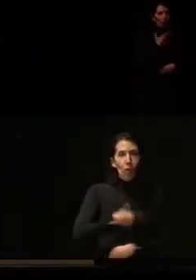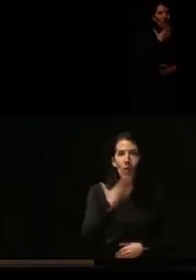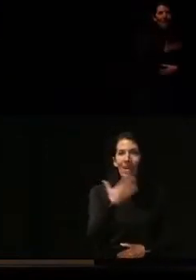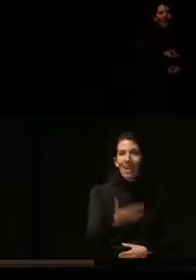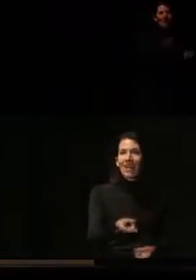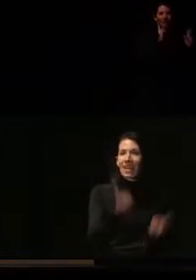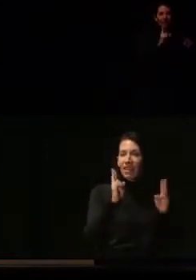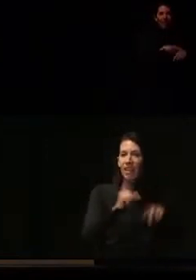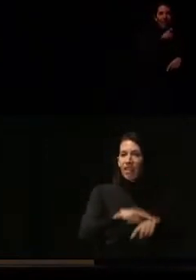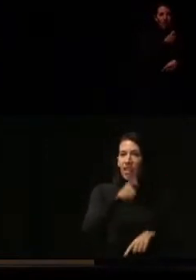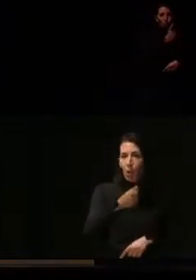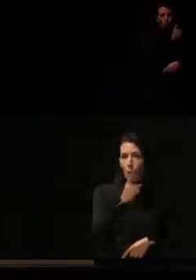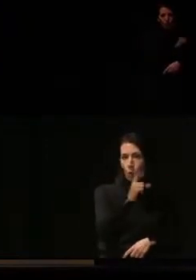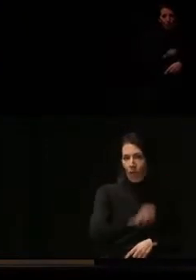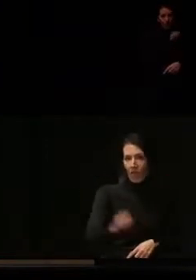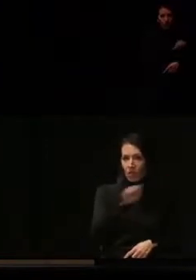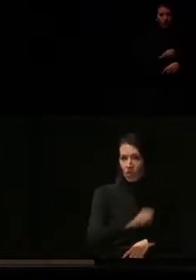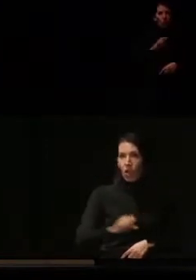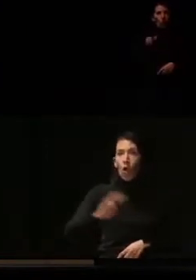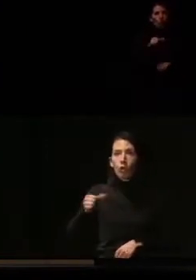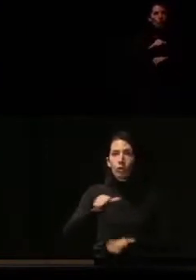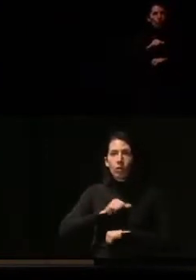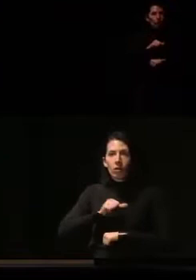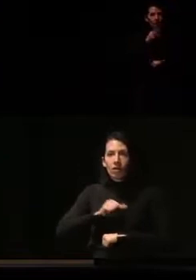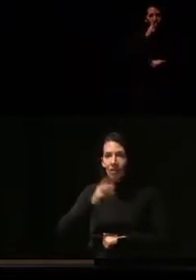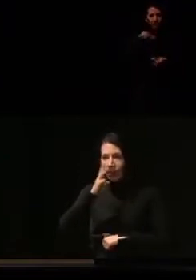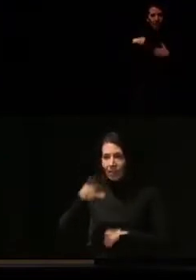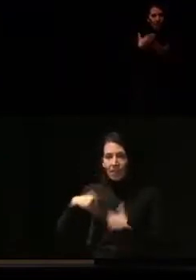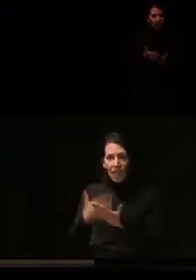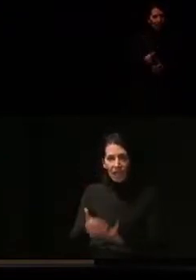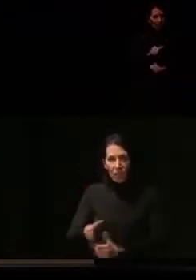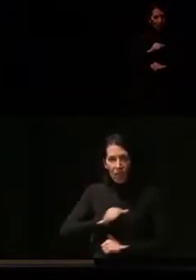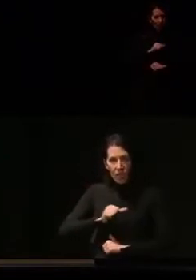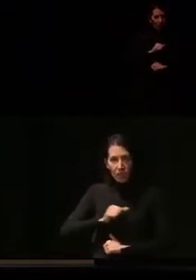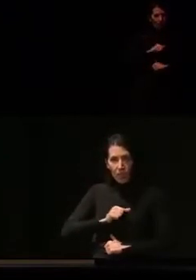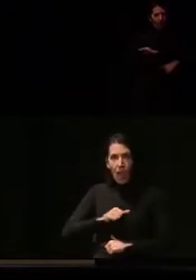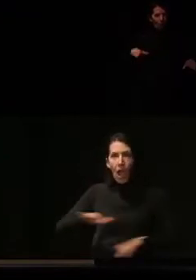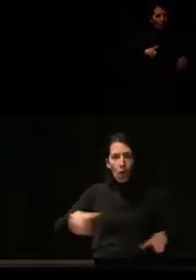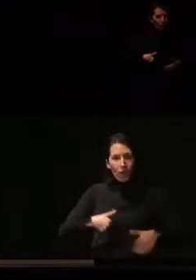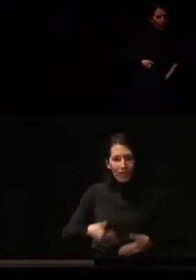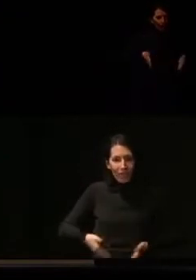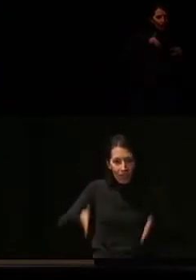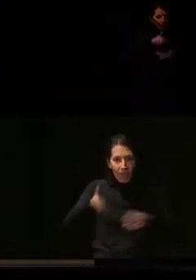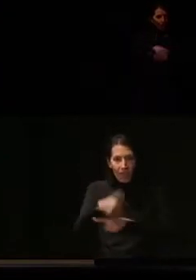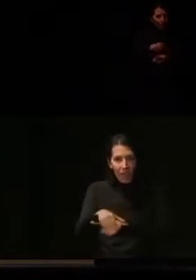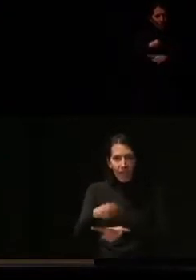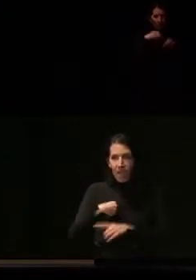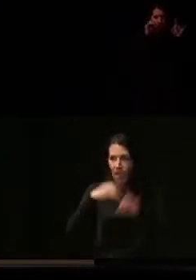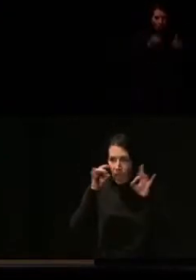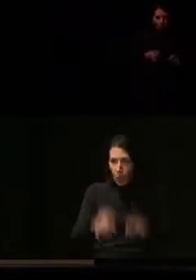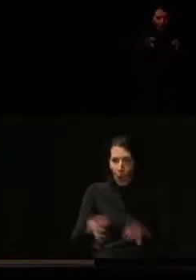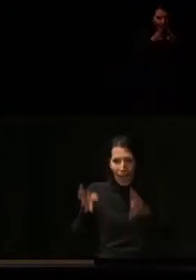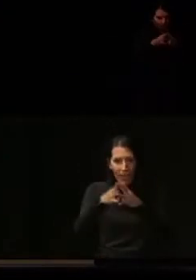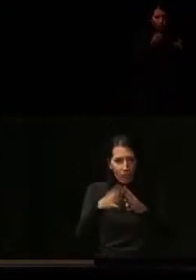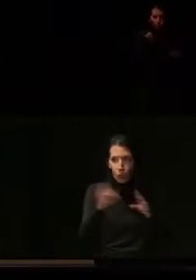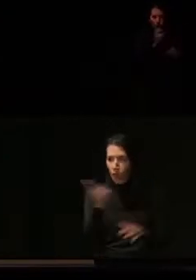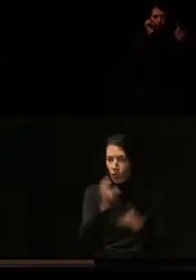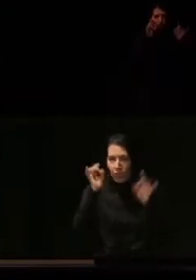y otro que lleva más de tres años sin dar la licencia, con la misma estructura y la misma calle. Es importante eso, que se